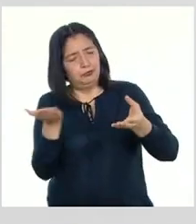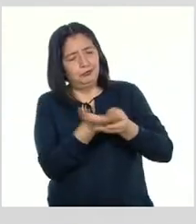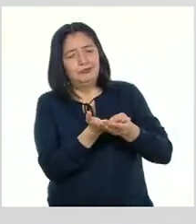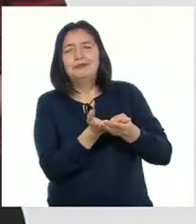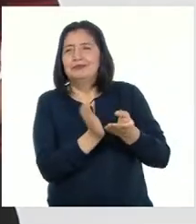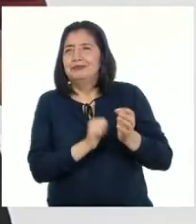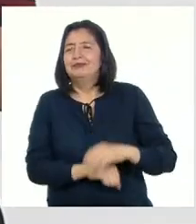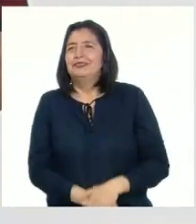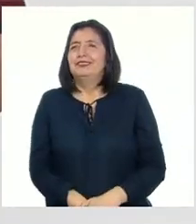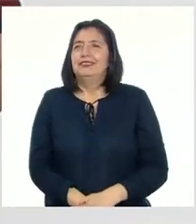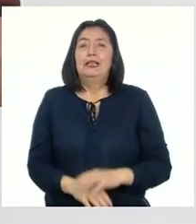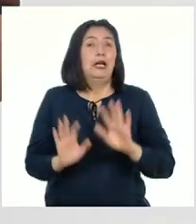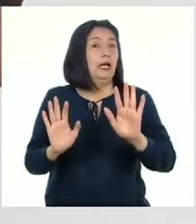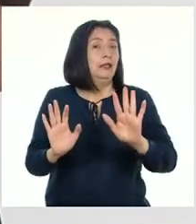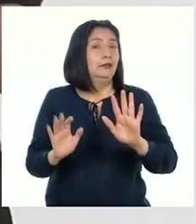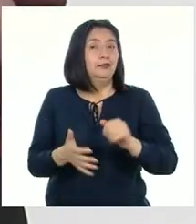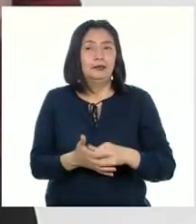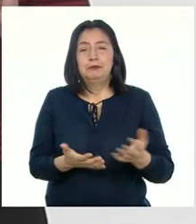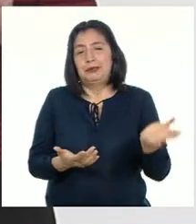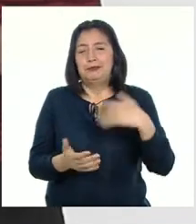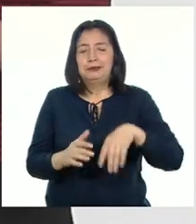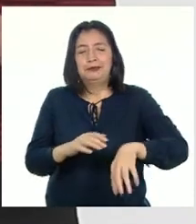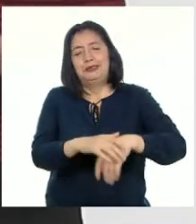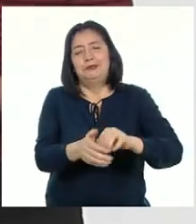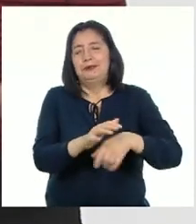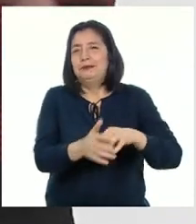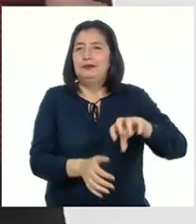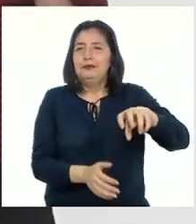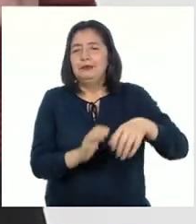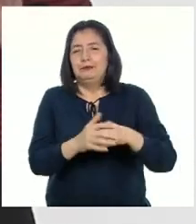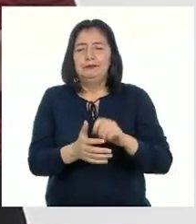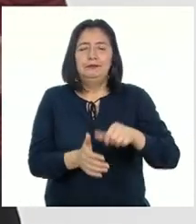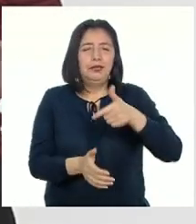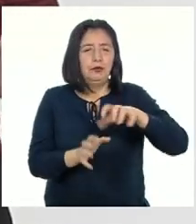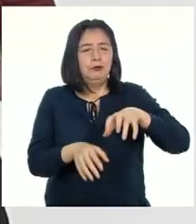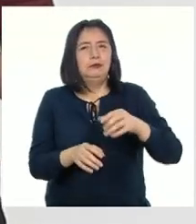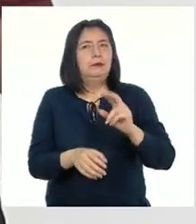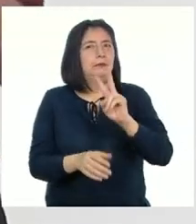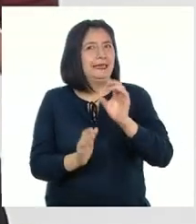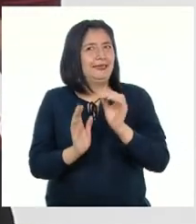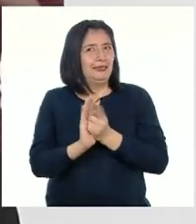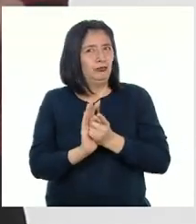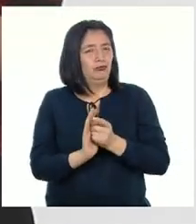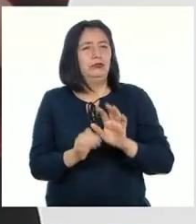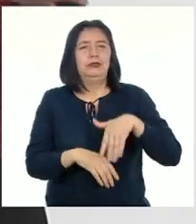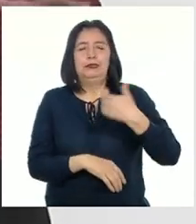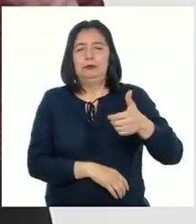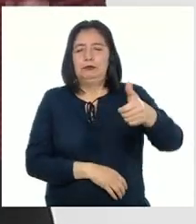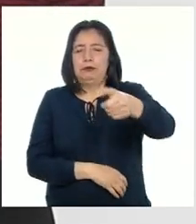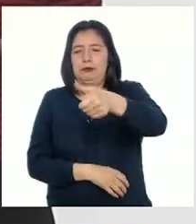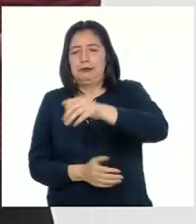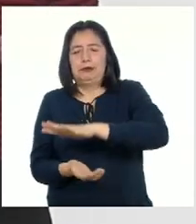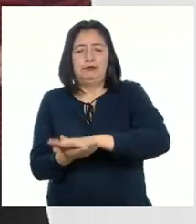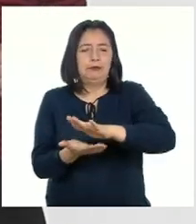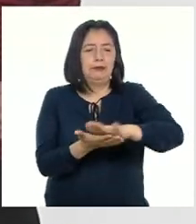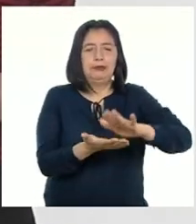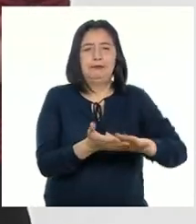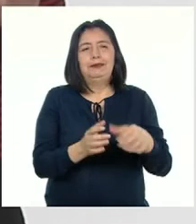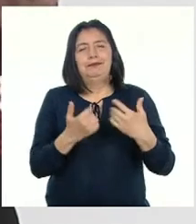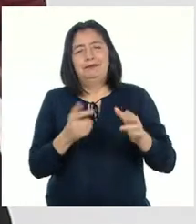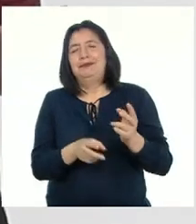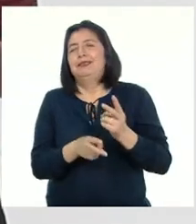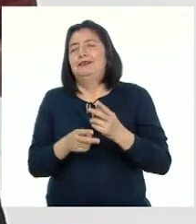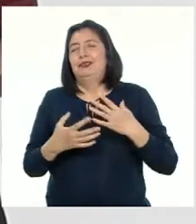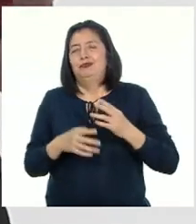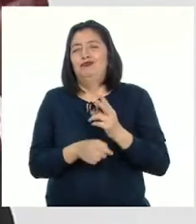en su portafolio Ahora vamos a lavarnos las manos con agua y con jabón durante al menos 20 segundos Y luego desinfectar todo cuidadosamente para